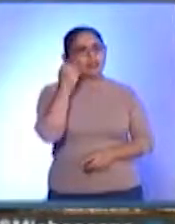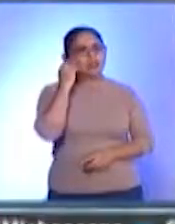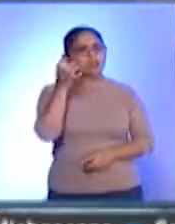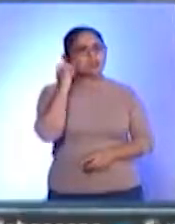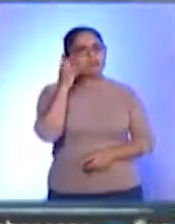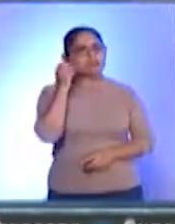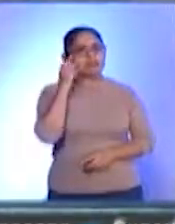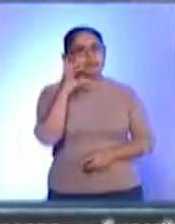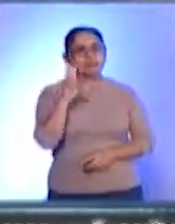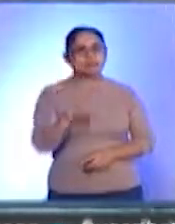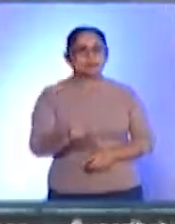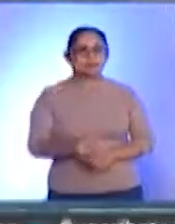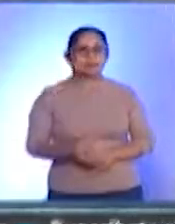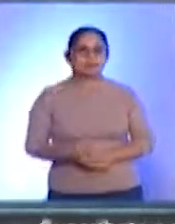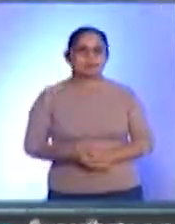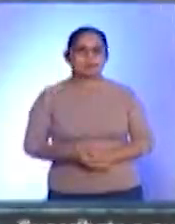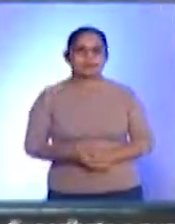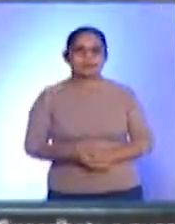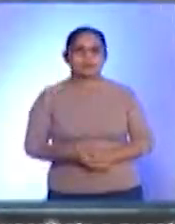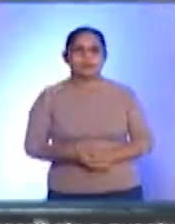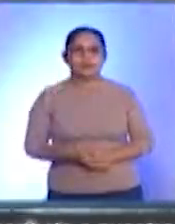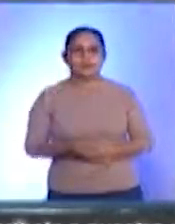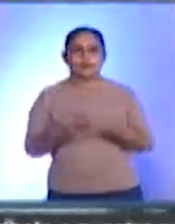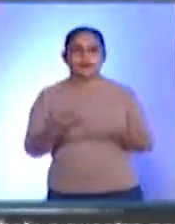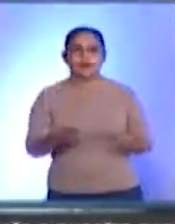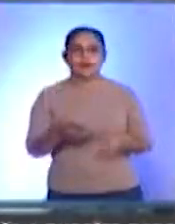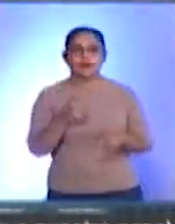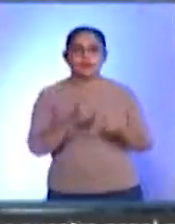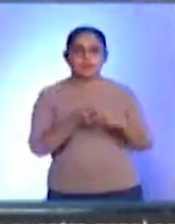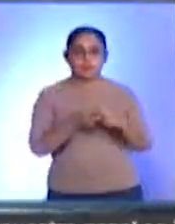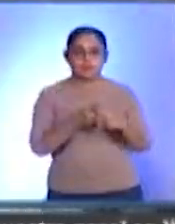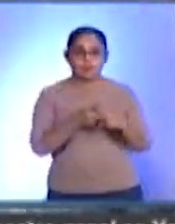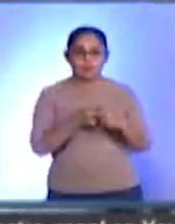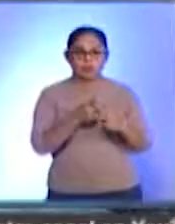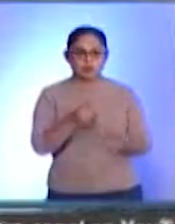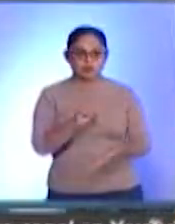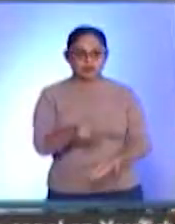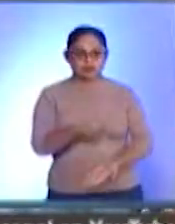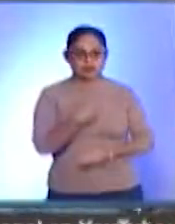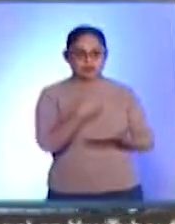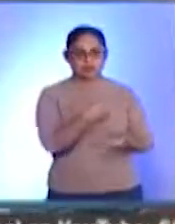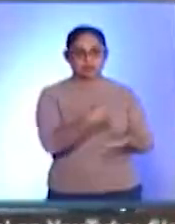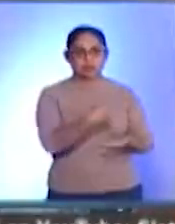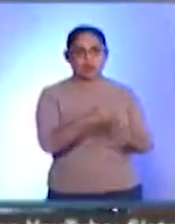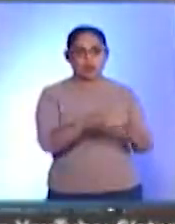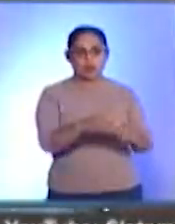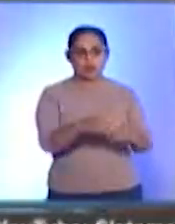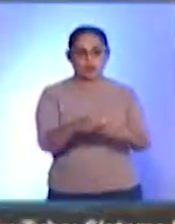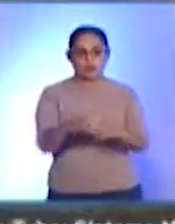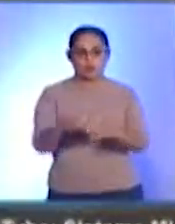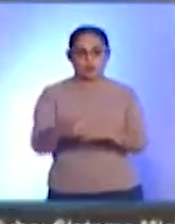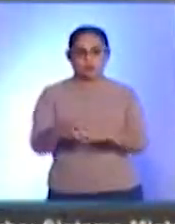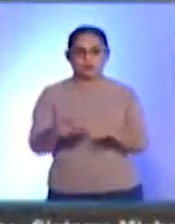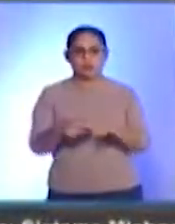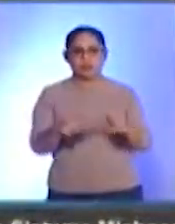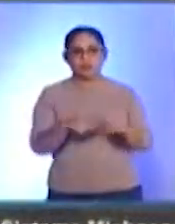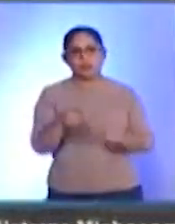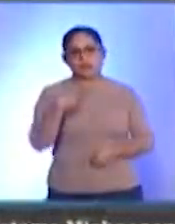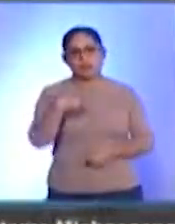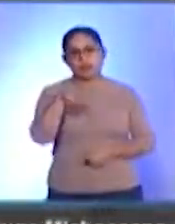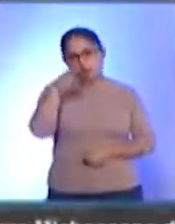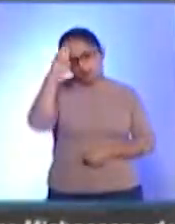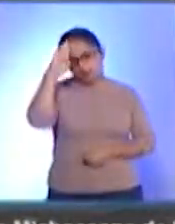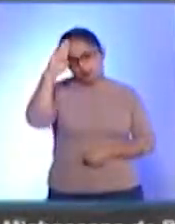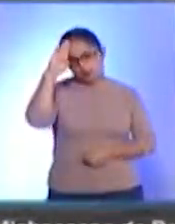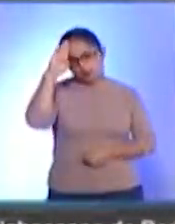apegarnos a modas, por ejemplo, está lo del presupuesto directo que está en boga en muchas comunidades, pero consideramos que sí